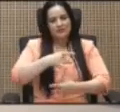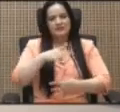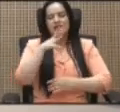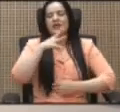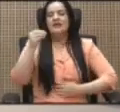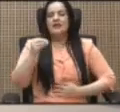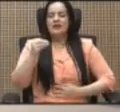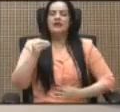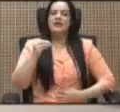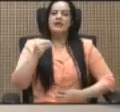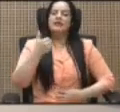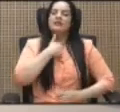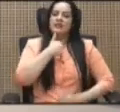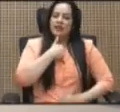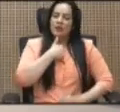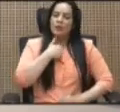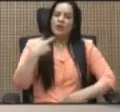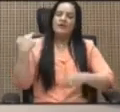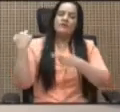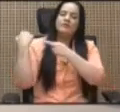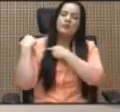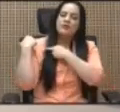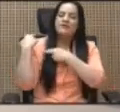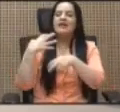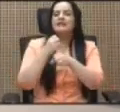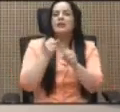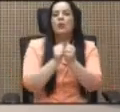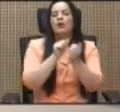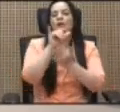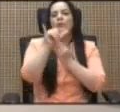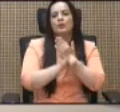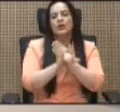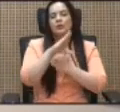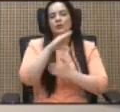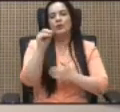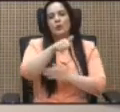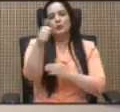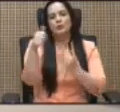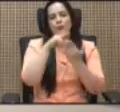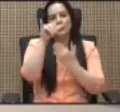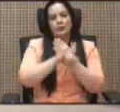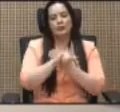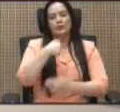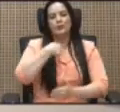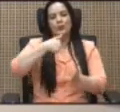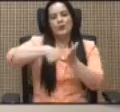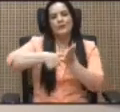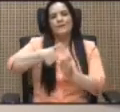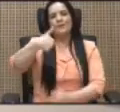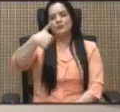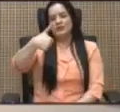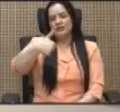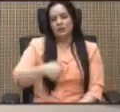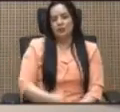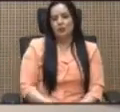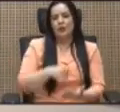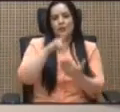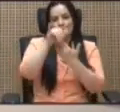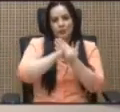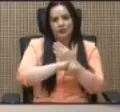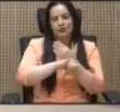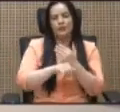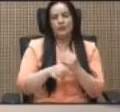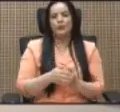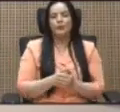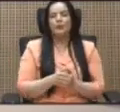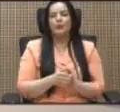luego que tengo la obligación de hacerlo con este proyecto y con muchos otros. Así que yo voy a votar positivo este proyecto